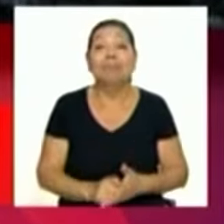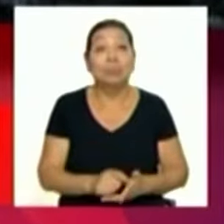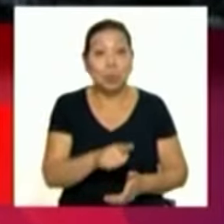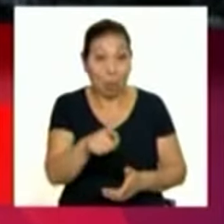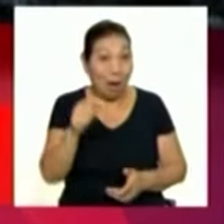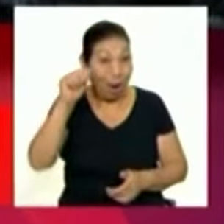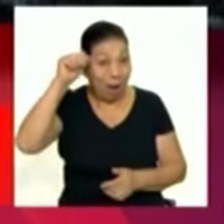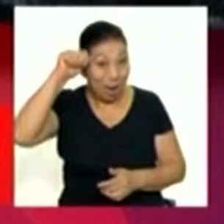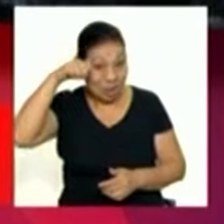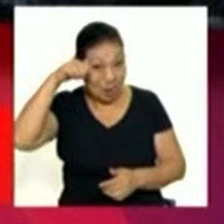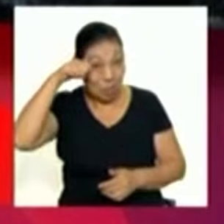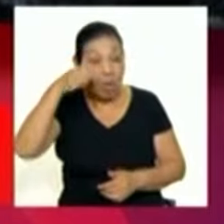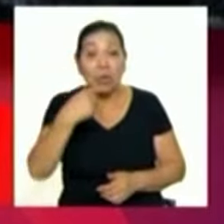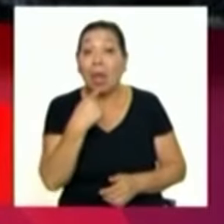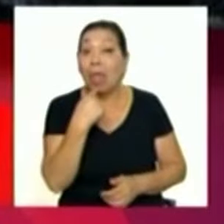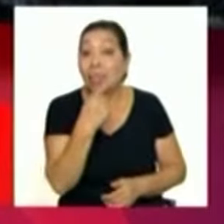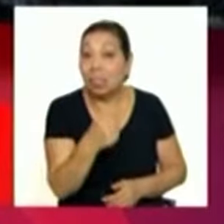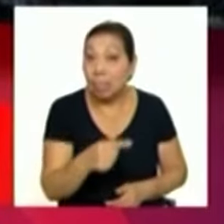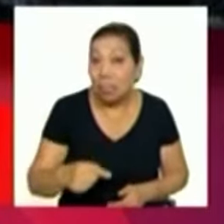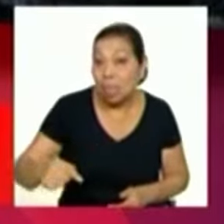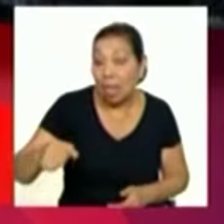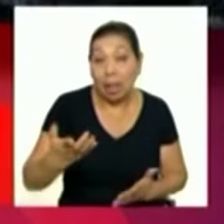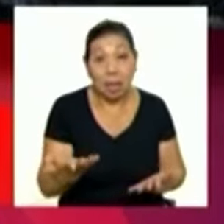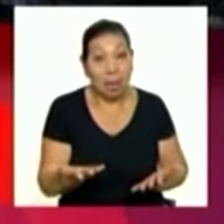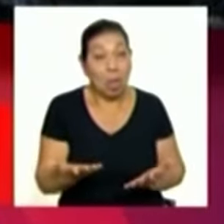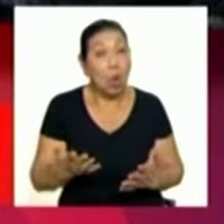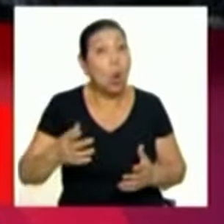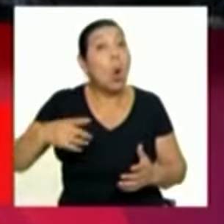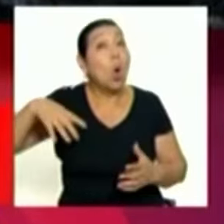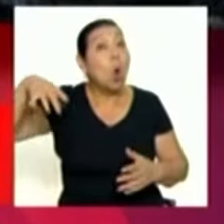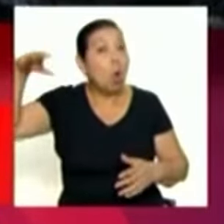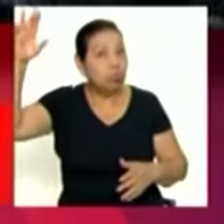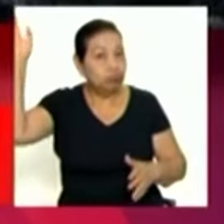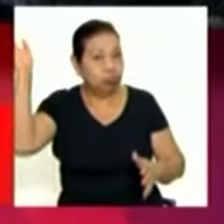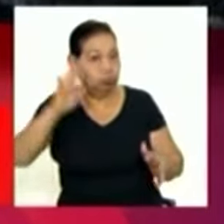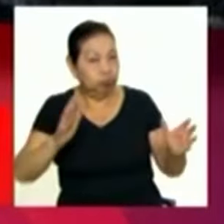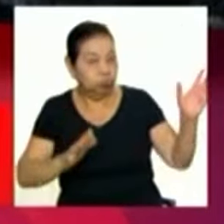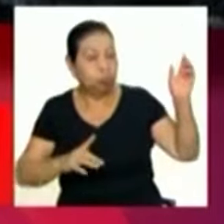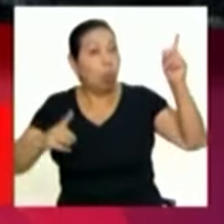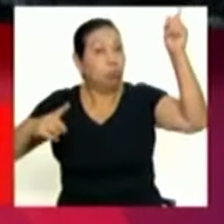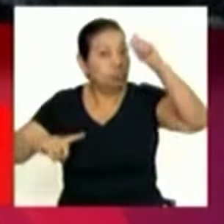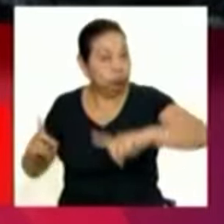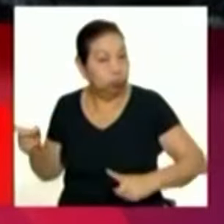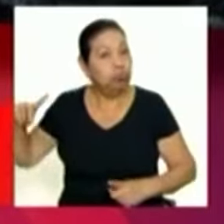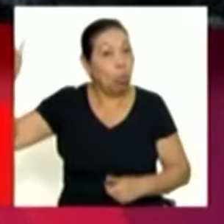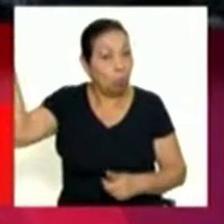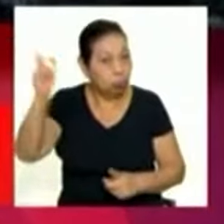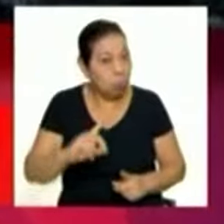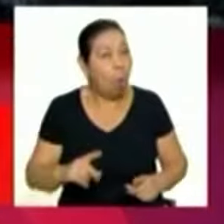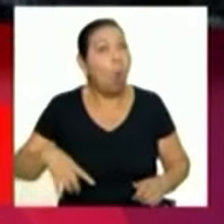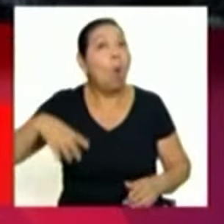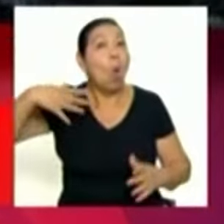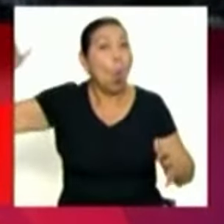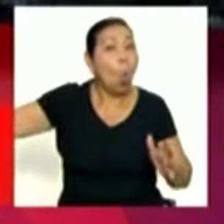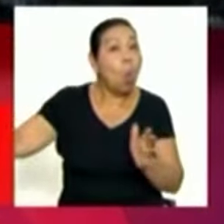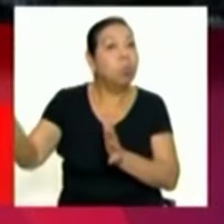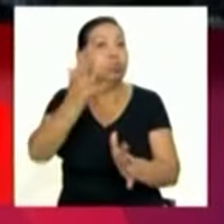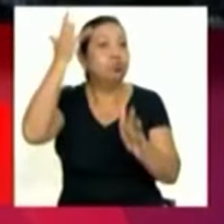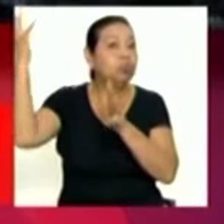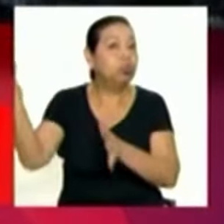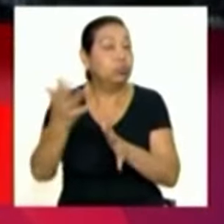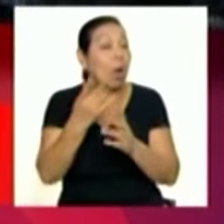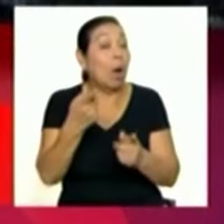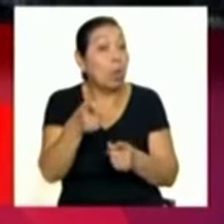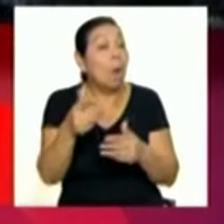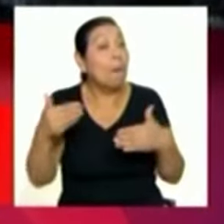Recuerden que como recomendación ante estos eventos de tormentas vienen con descargas eléctricas, vienen con ráfagas de viento, así que si